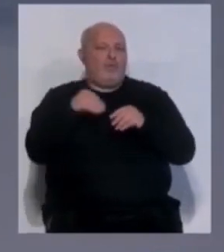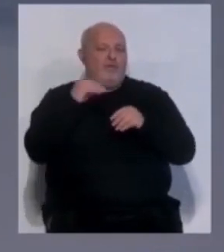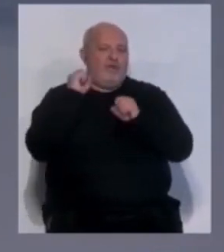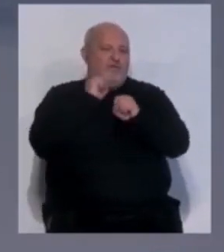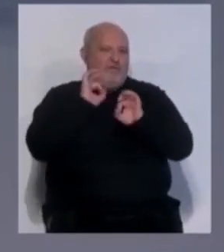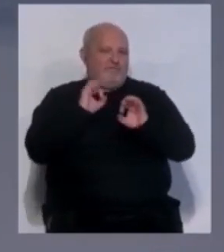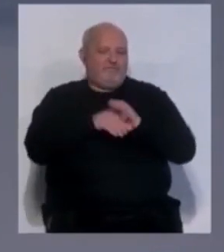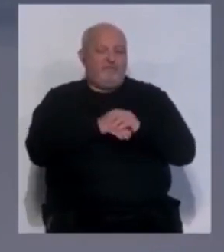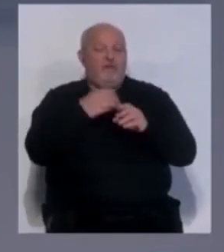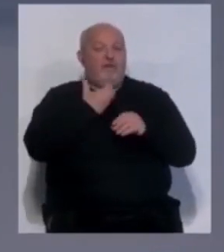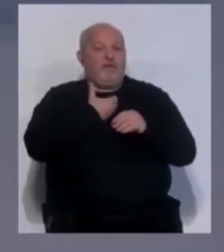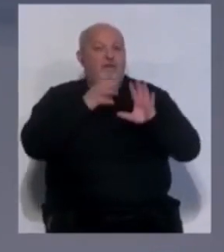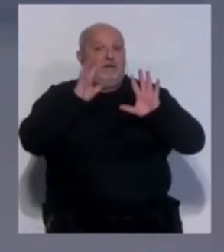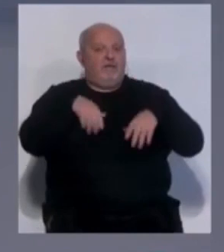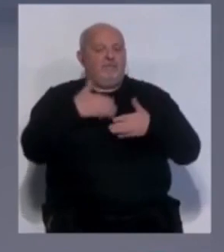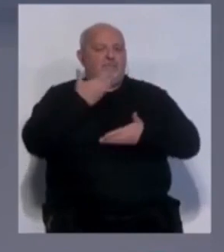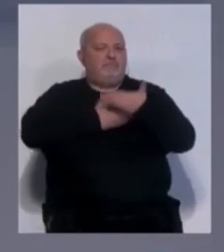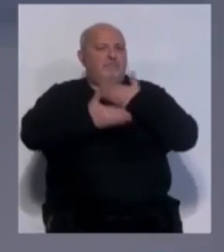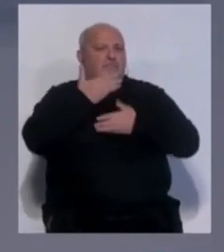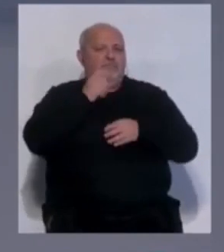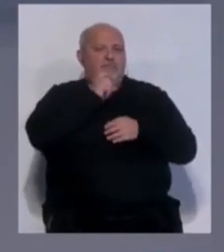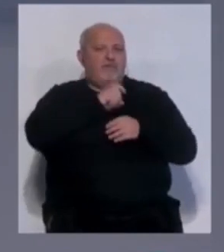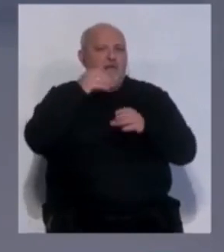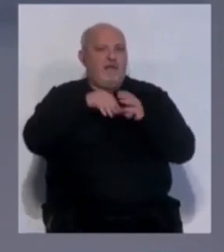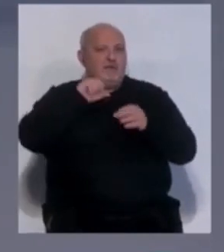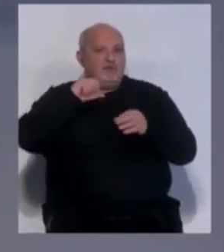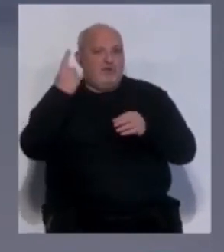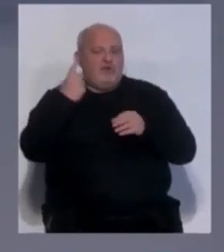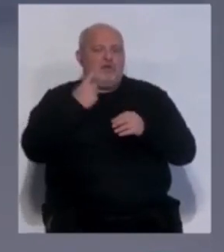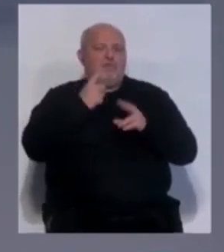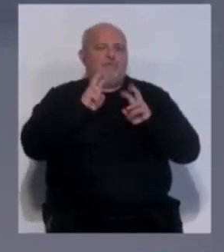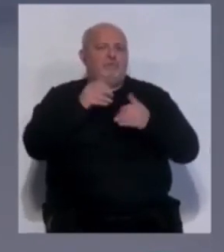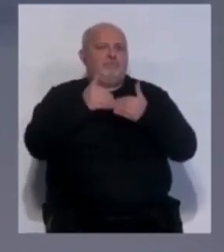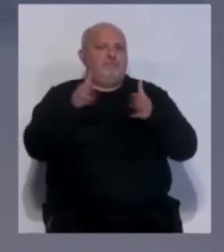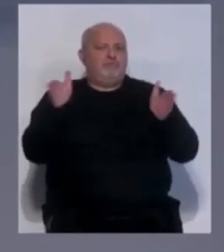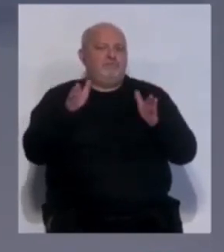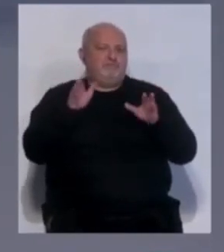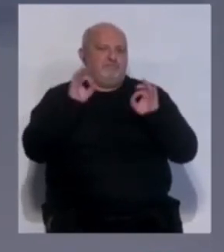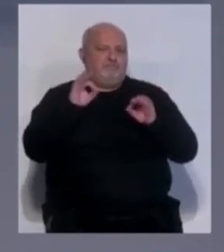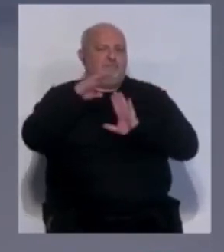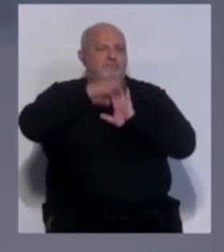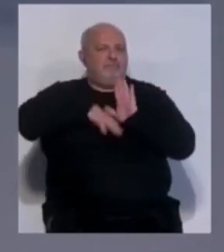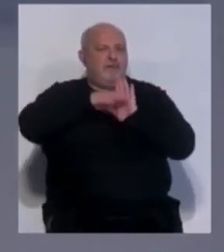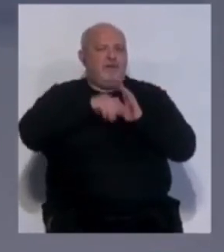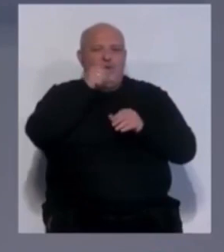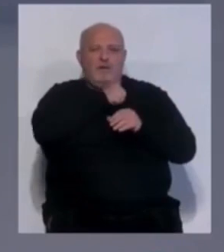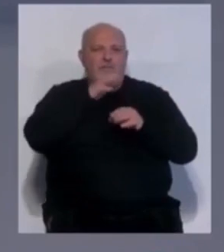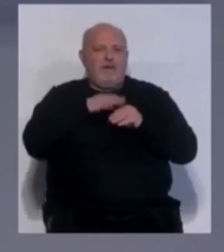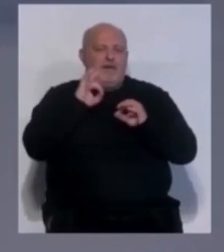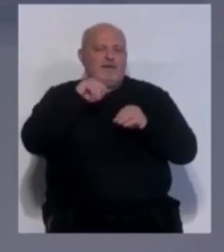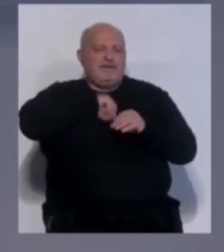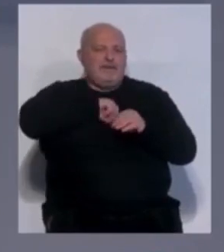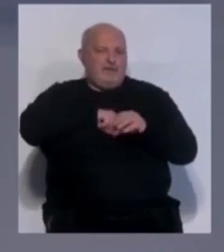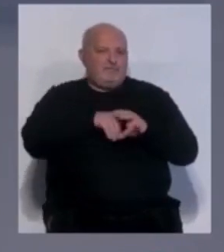Cofra. Además, el Ayuntamiento de Cádiz, en colaboración con Fundación Cajasol, inicia los actos que forman parte del programa Cuaresma para los